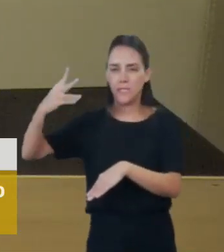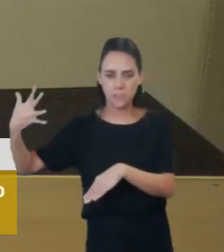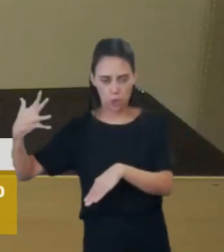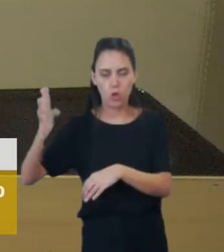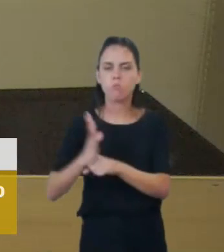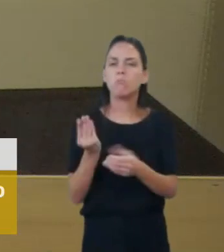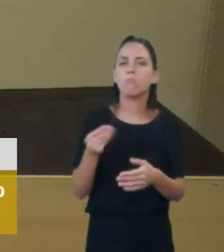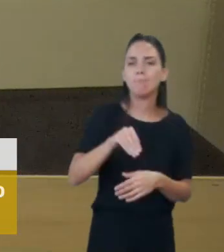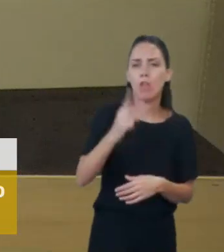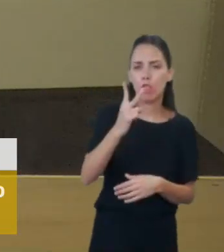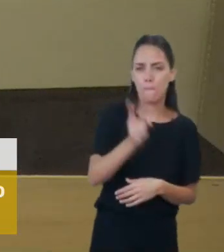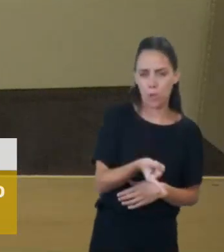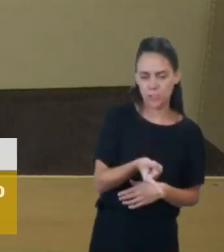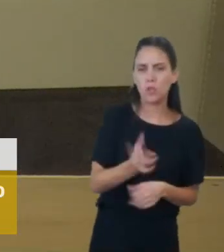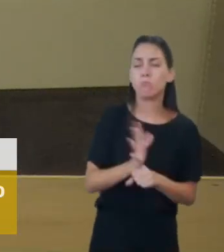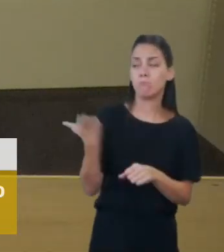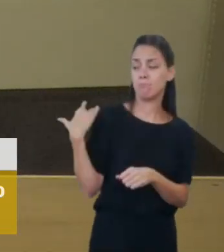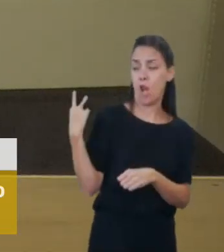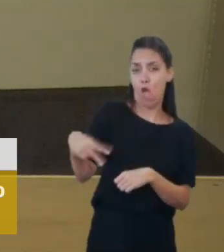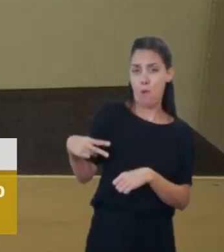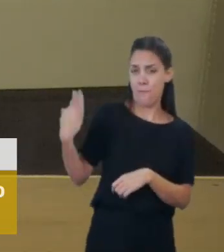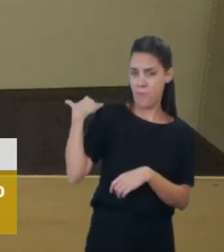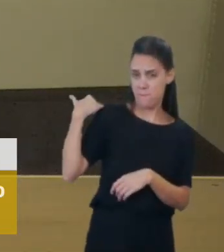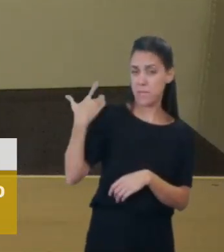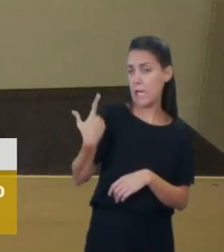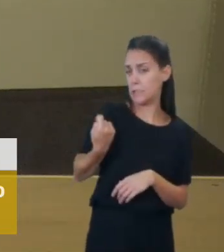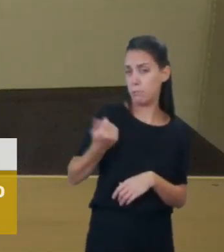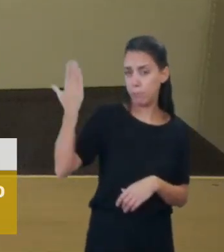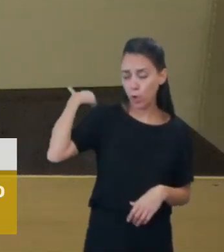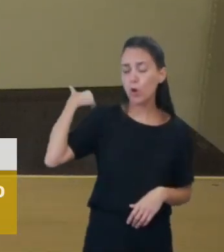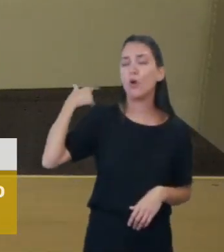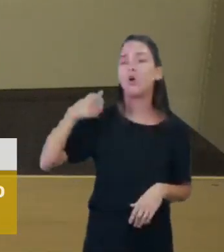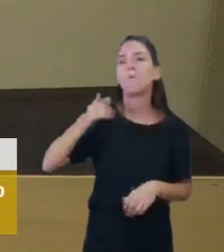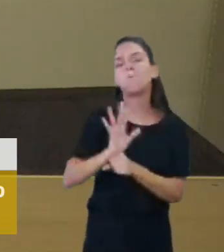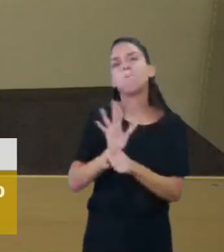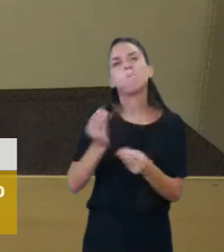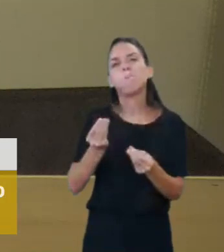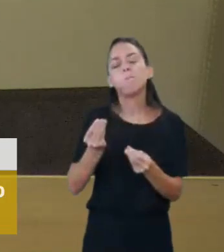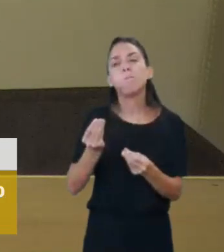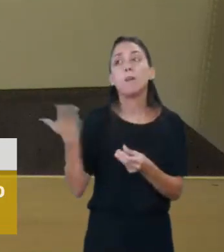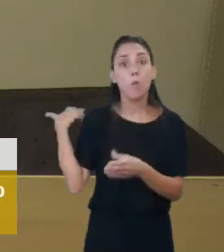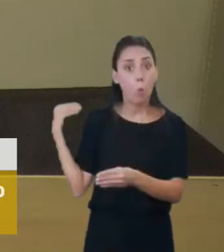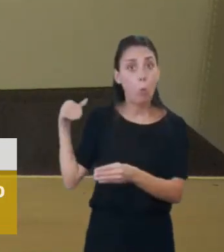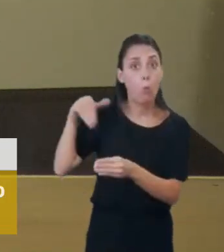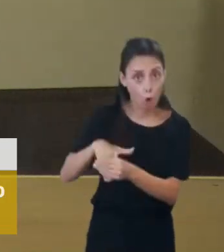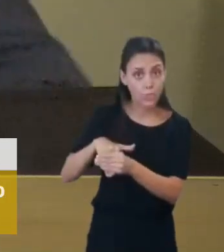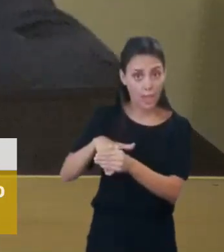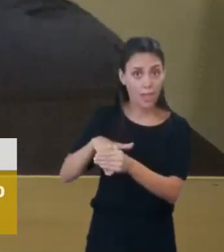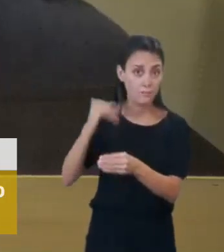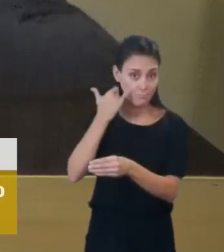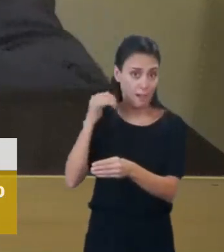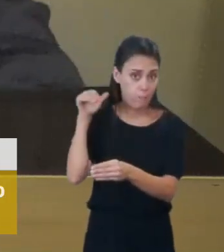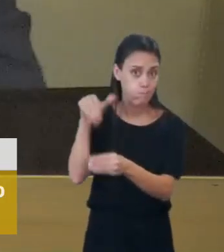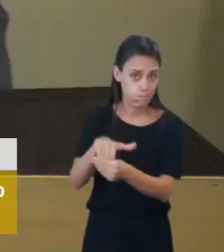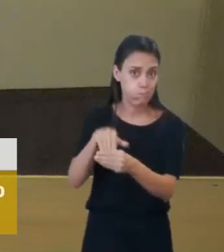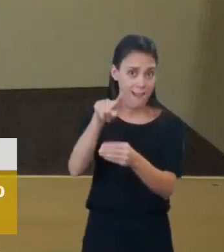que en el mes de noviembre pasado, hace pocos días en esta casa, se votaba ese artículo,